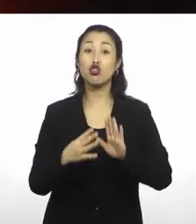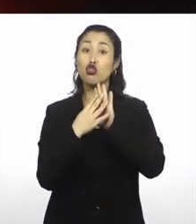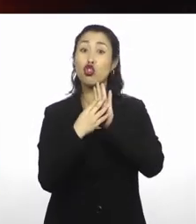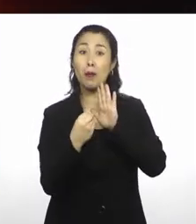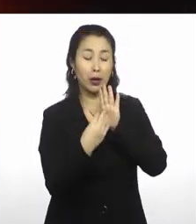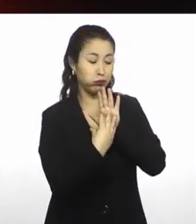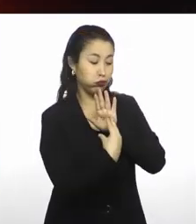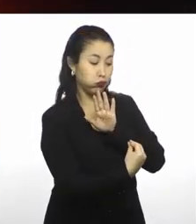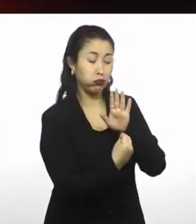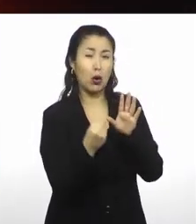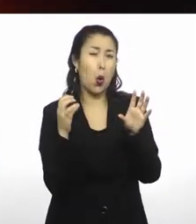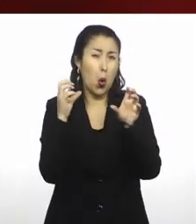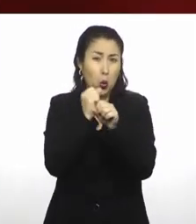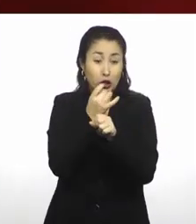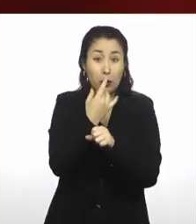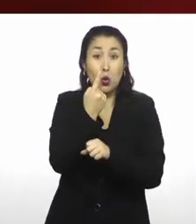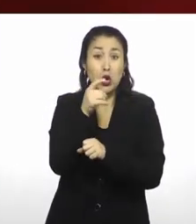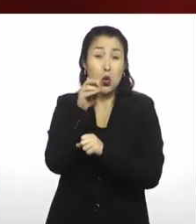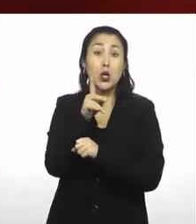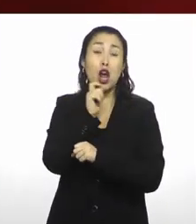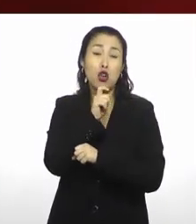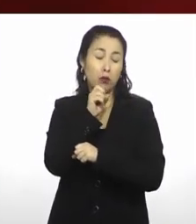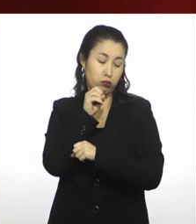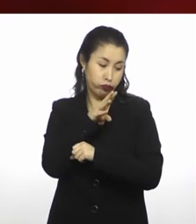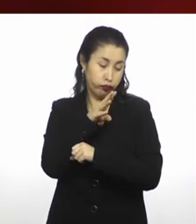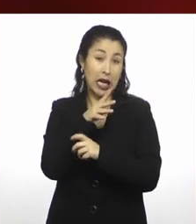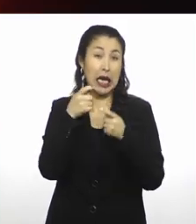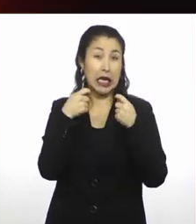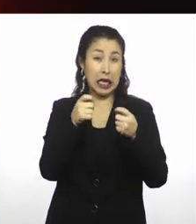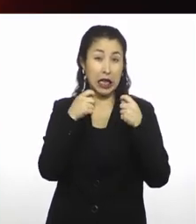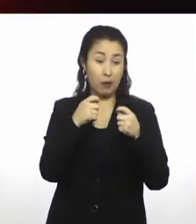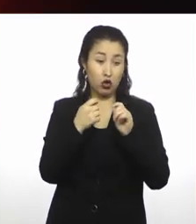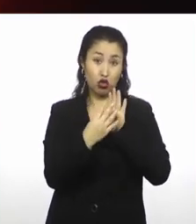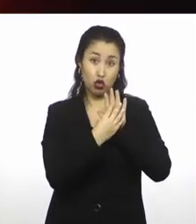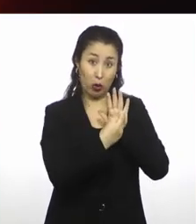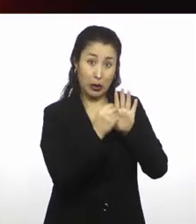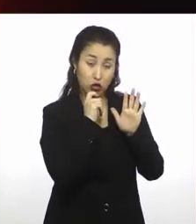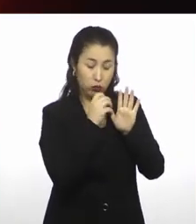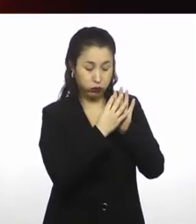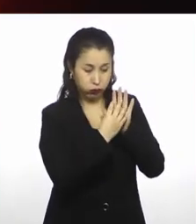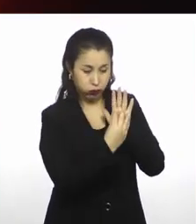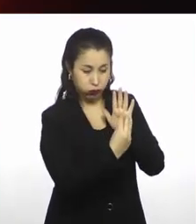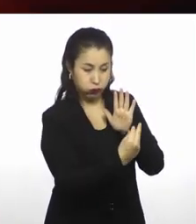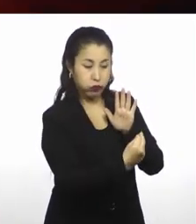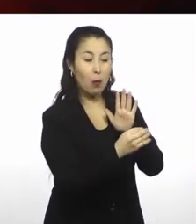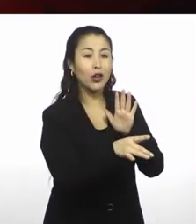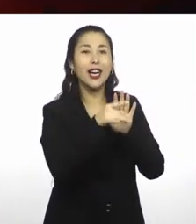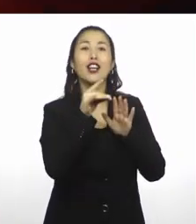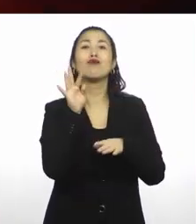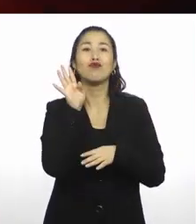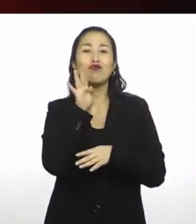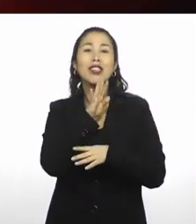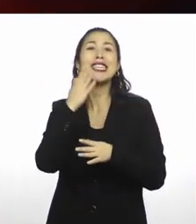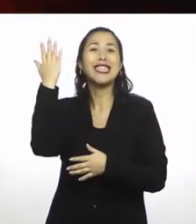dejamos solamente una luz, la luz roja, e intentamos hacer una sombra con ella, vamos a encontrar el color negro que lo tenemos tan